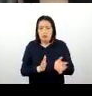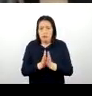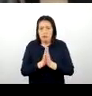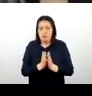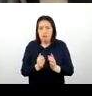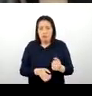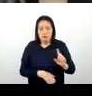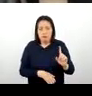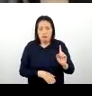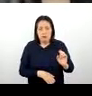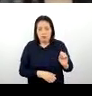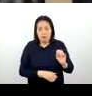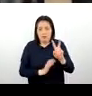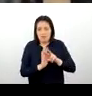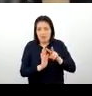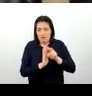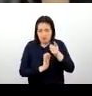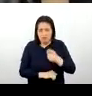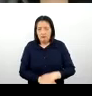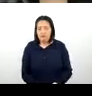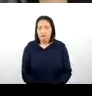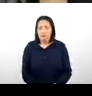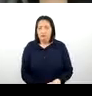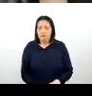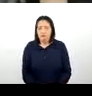que se pase el primer video para continuar.